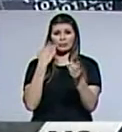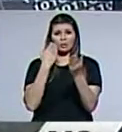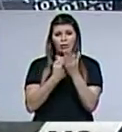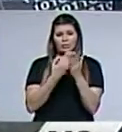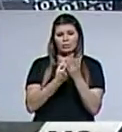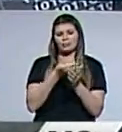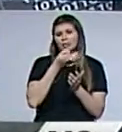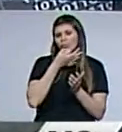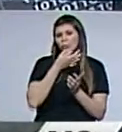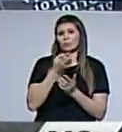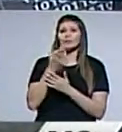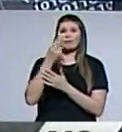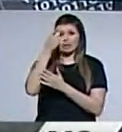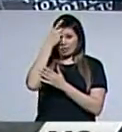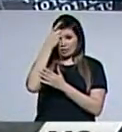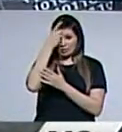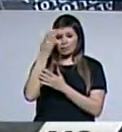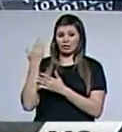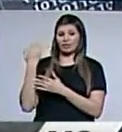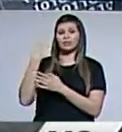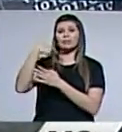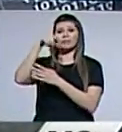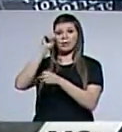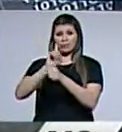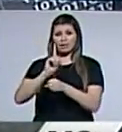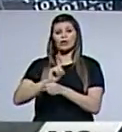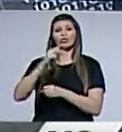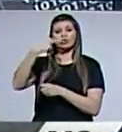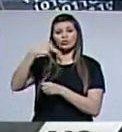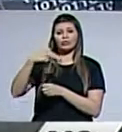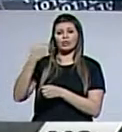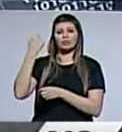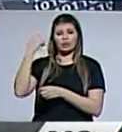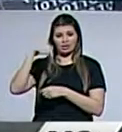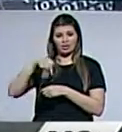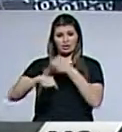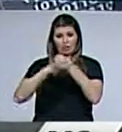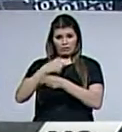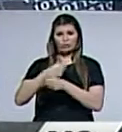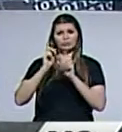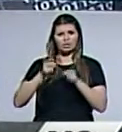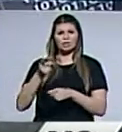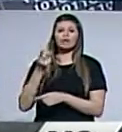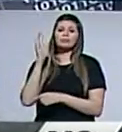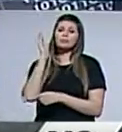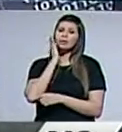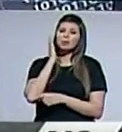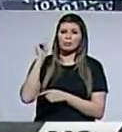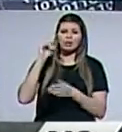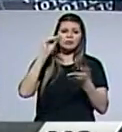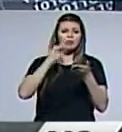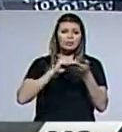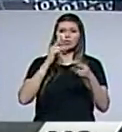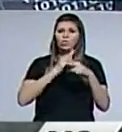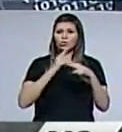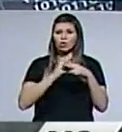Alemania. A partir del primero de noviembre del año en curso, los padres, al registrar a sus bebés recién nacidos,